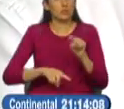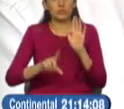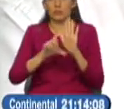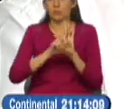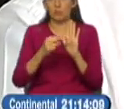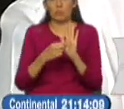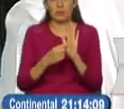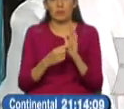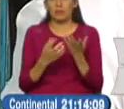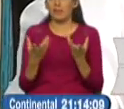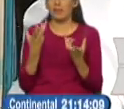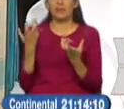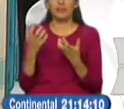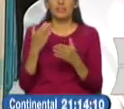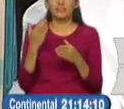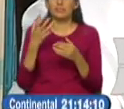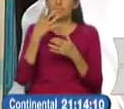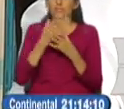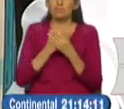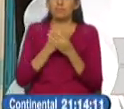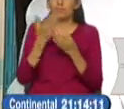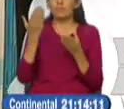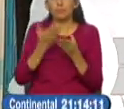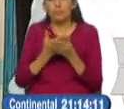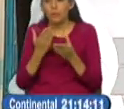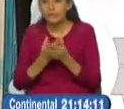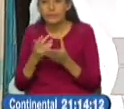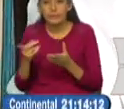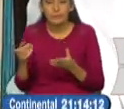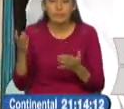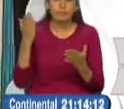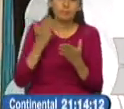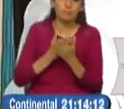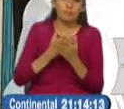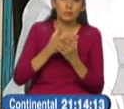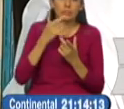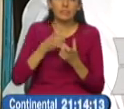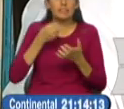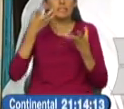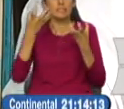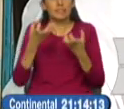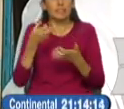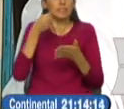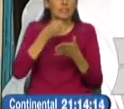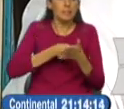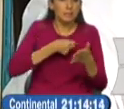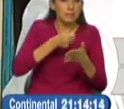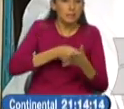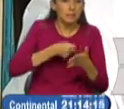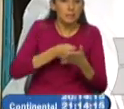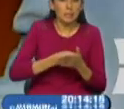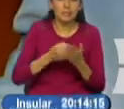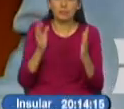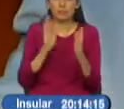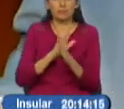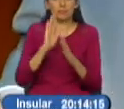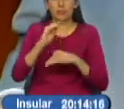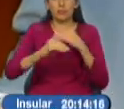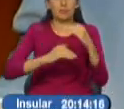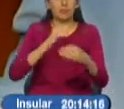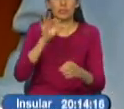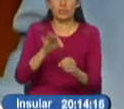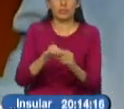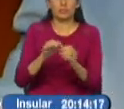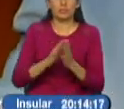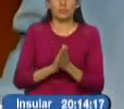capricho o de la duda sistemática no llega ningún proceso electoral. Jorge Zavala,